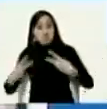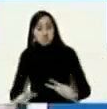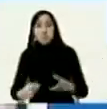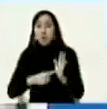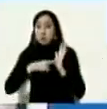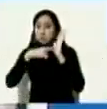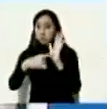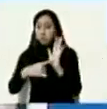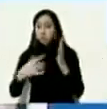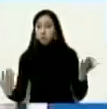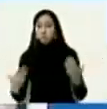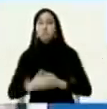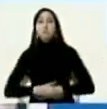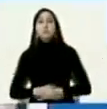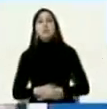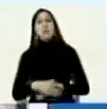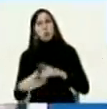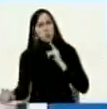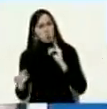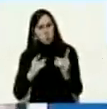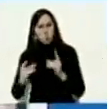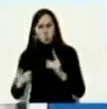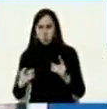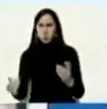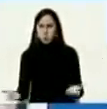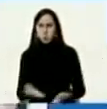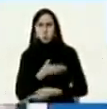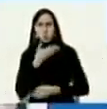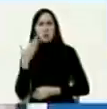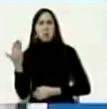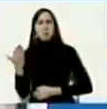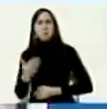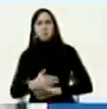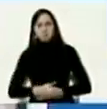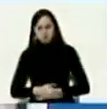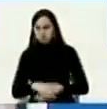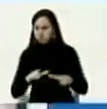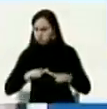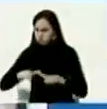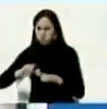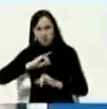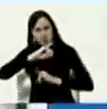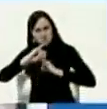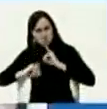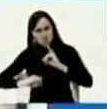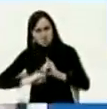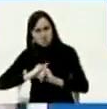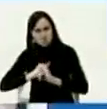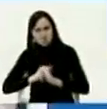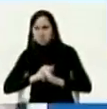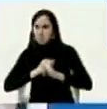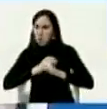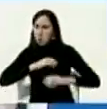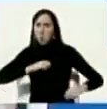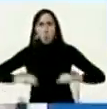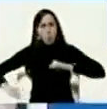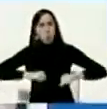para poder debatir en un escenario internacional tan movido,